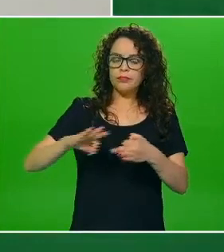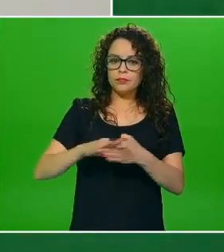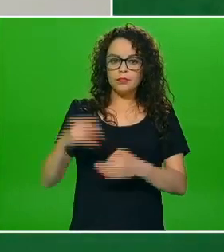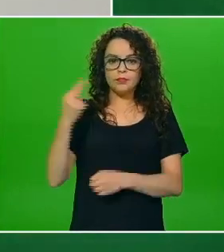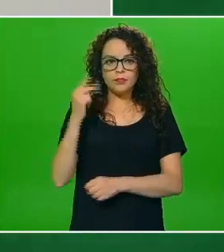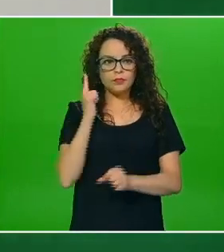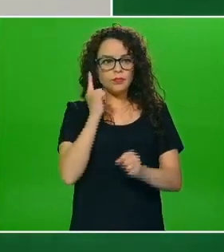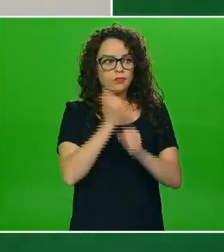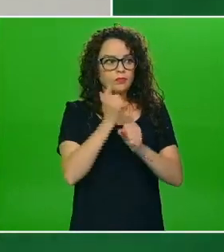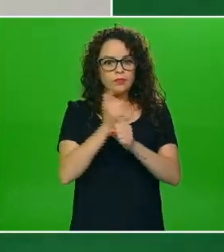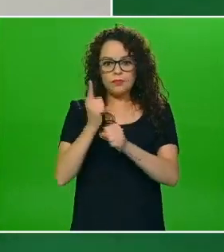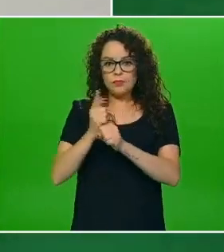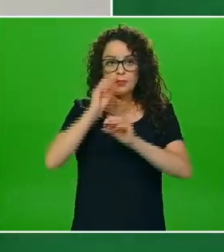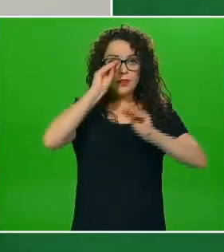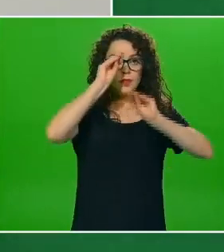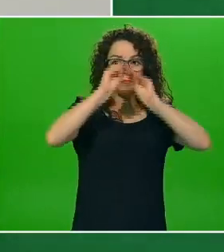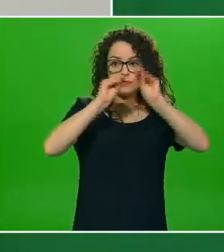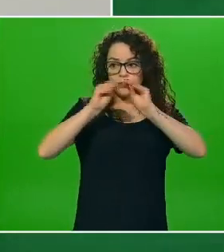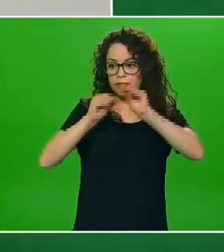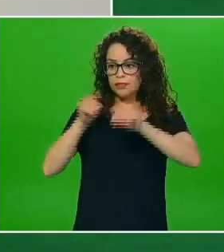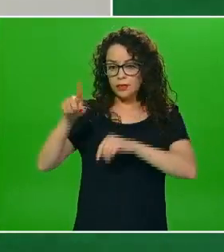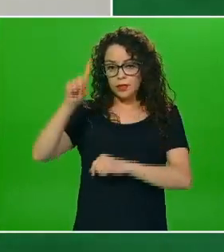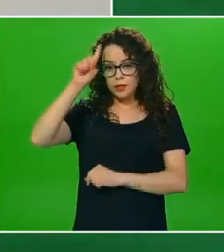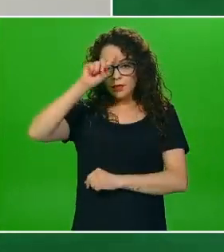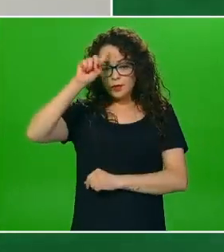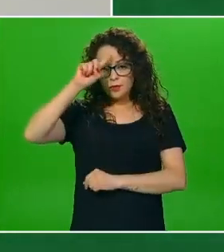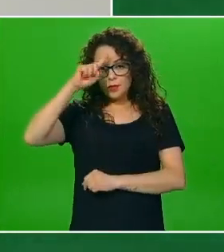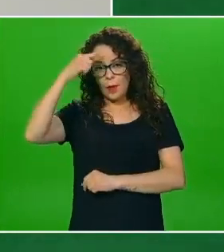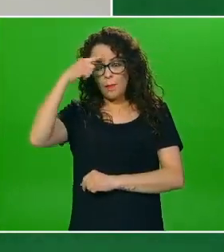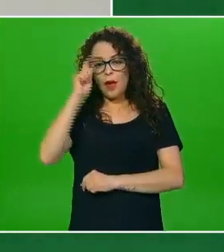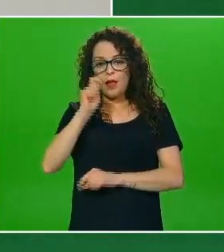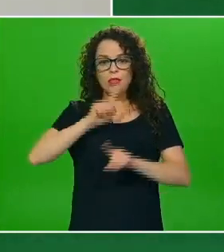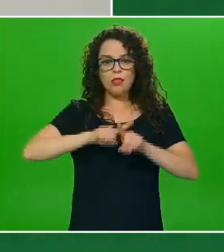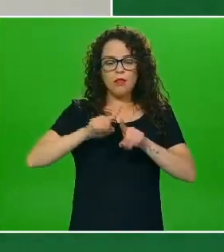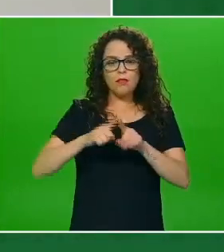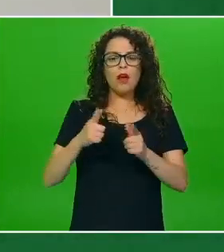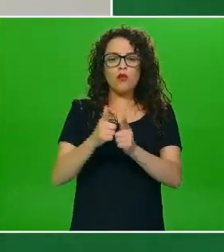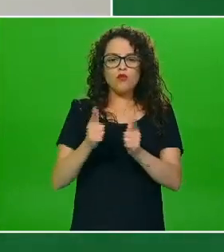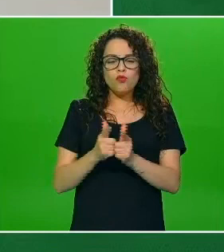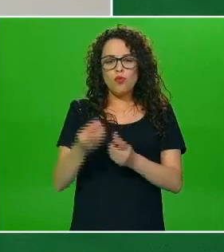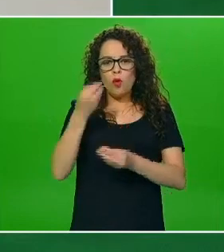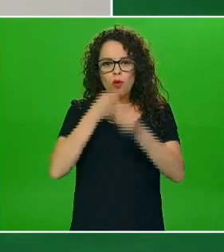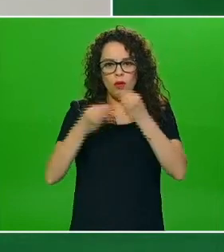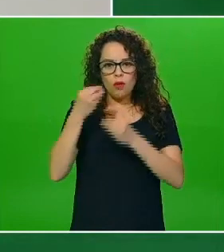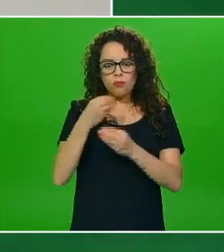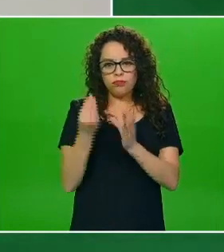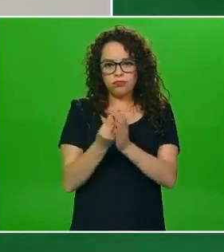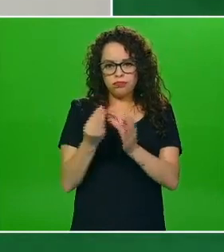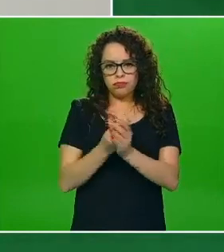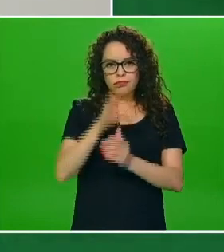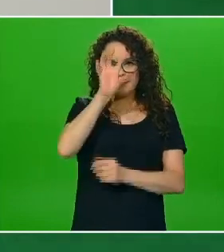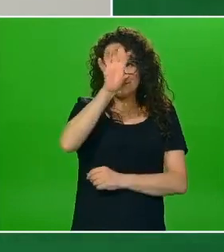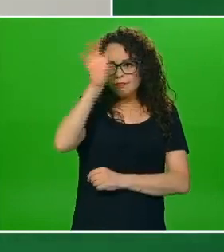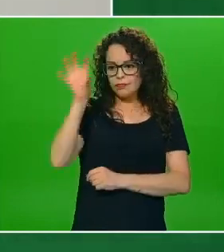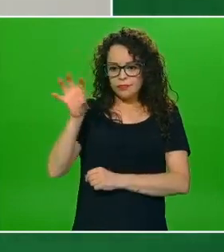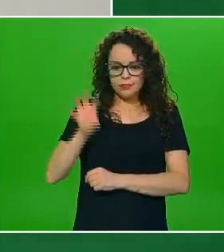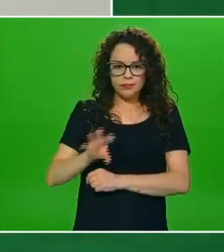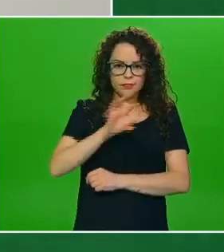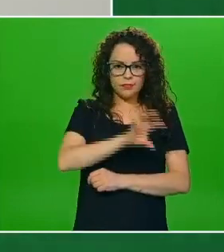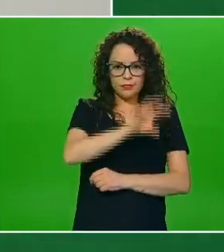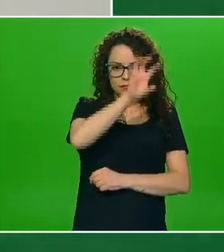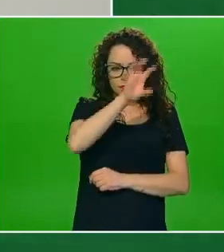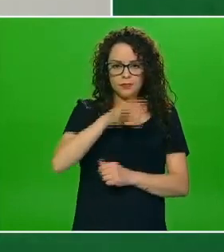los componentes que el mismo recomienda la integración de los diferentes grupos obviamente nutricionales los elementos